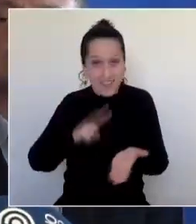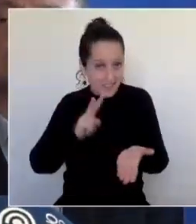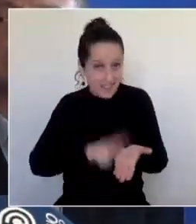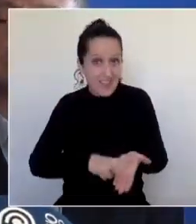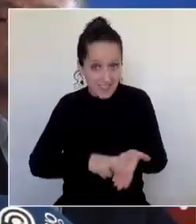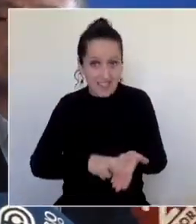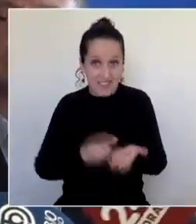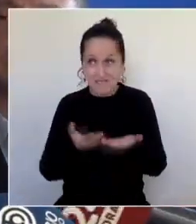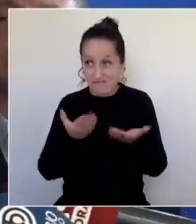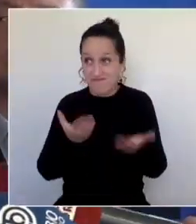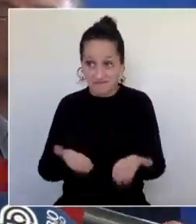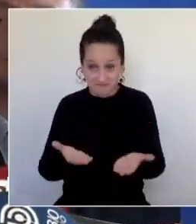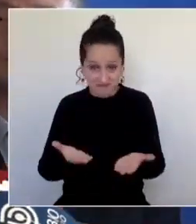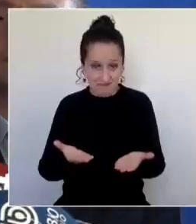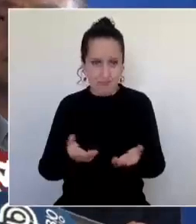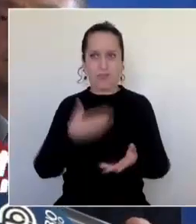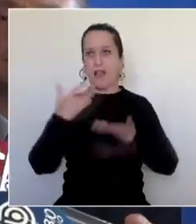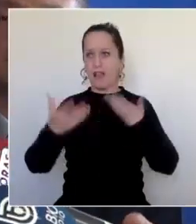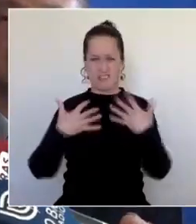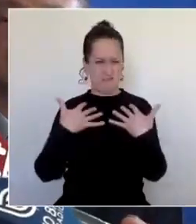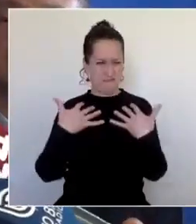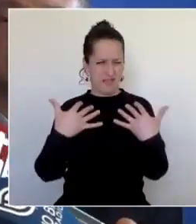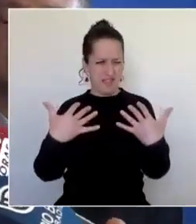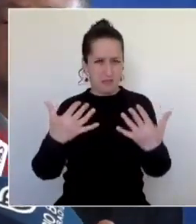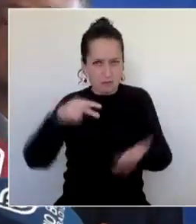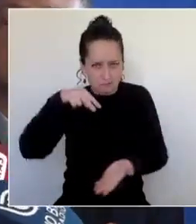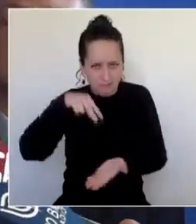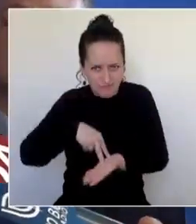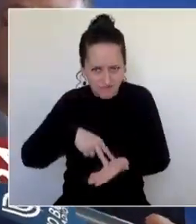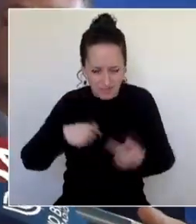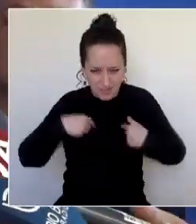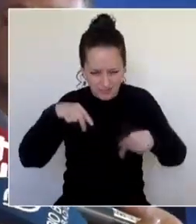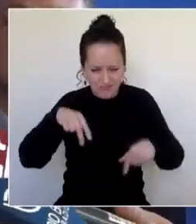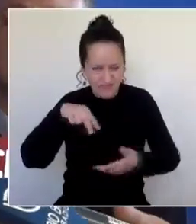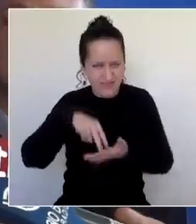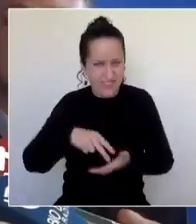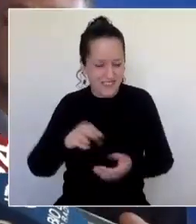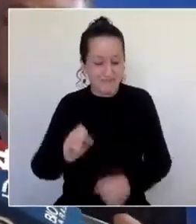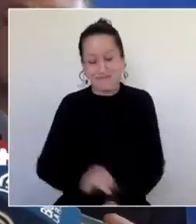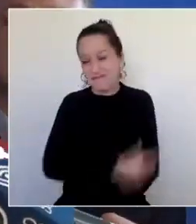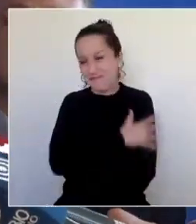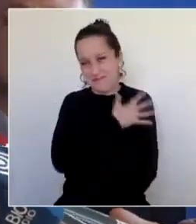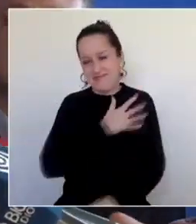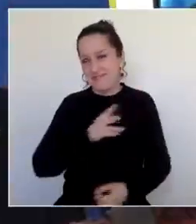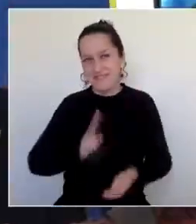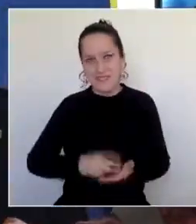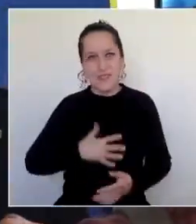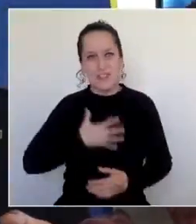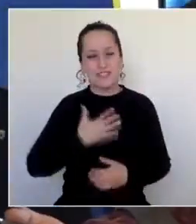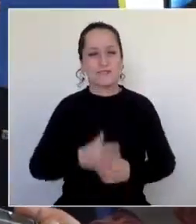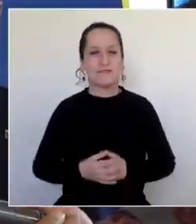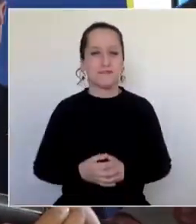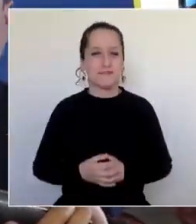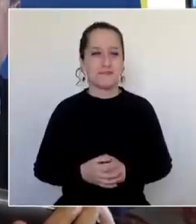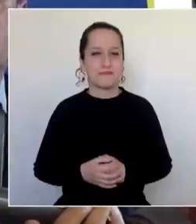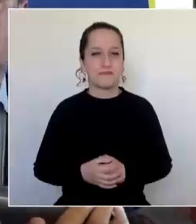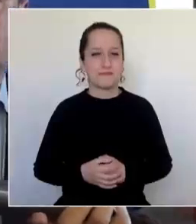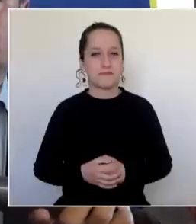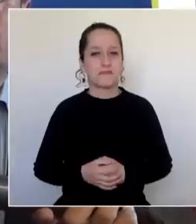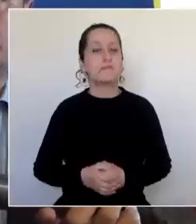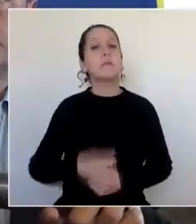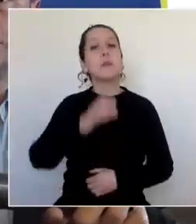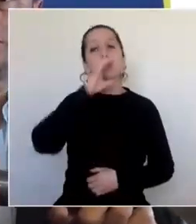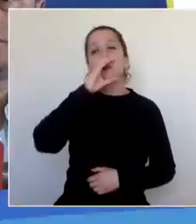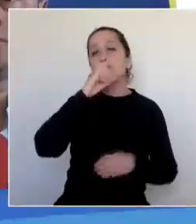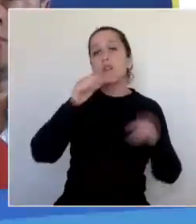digamos, ahí mismo, presencialmente, es una emoción muy grande. La concepción se ha